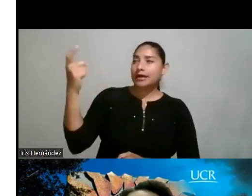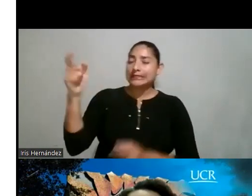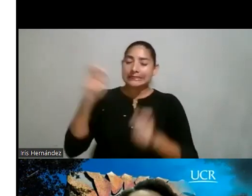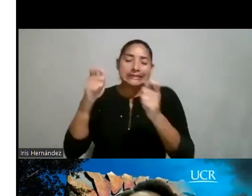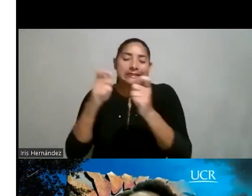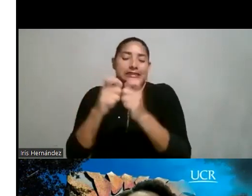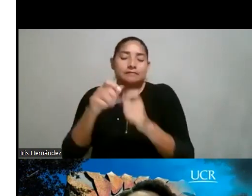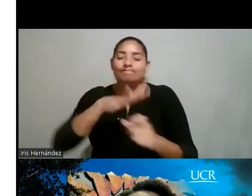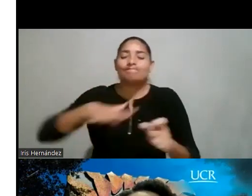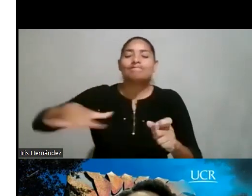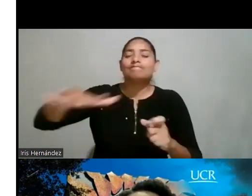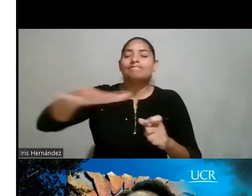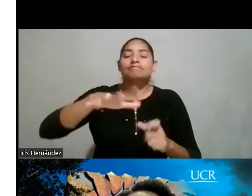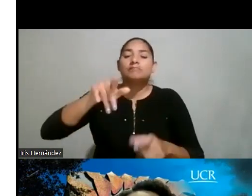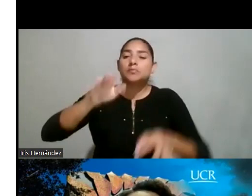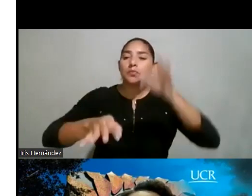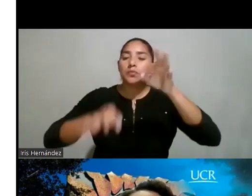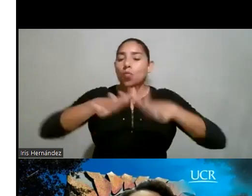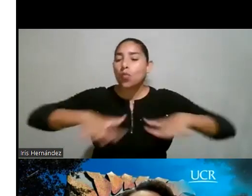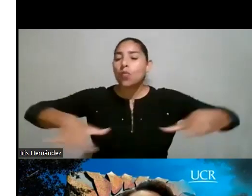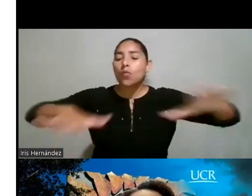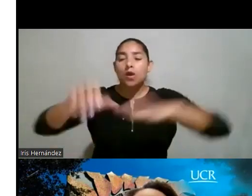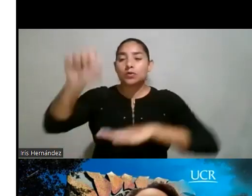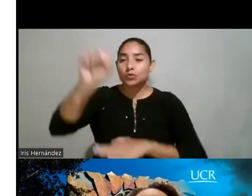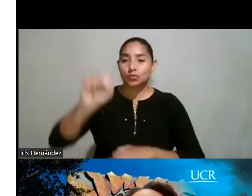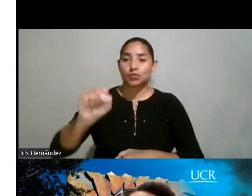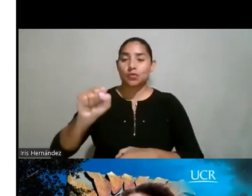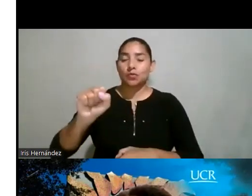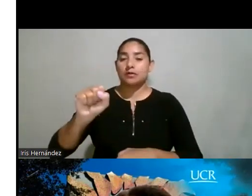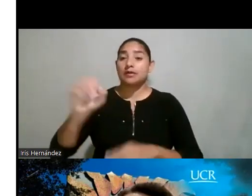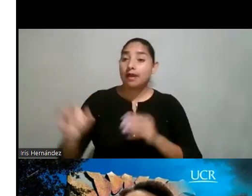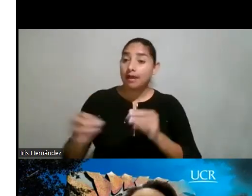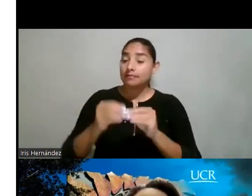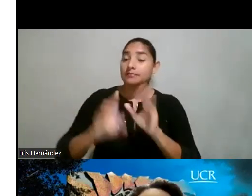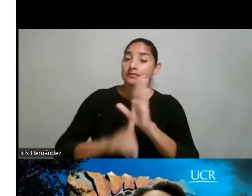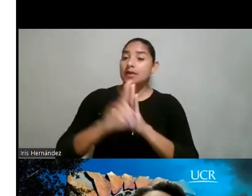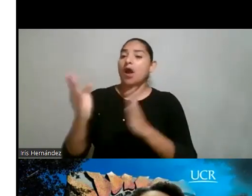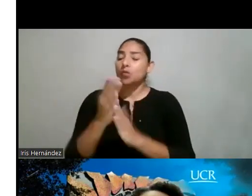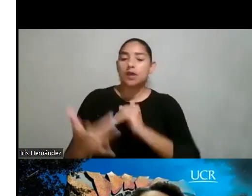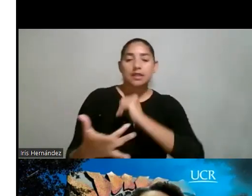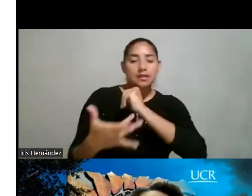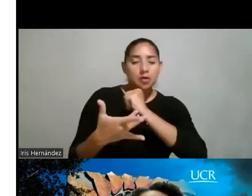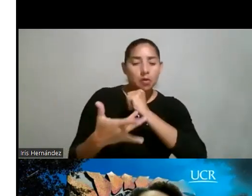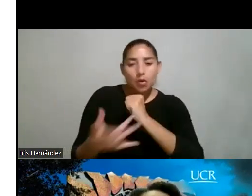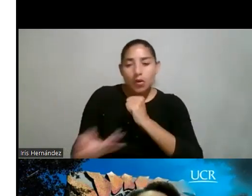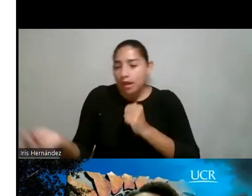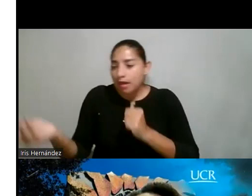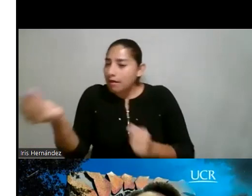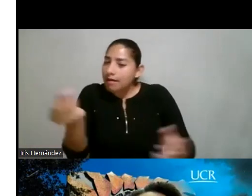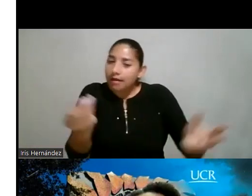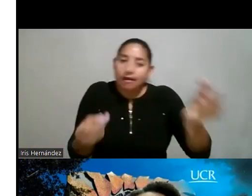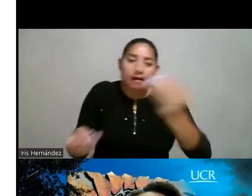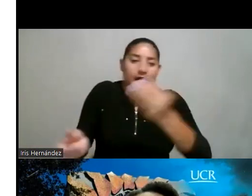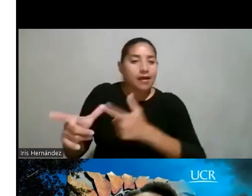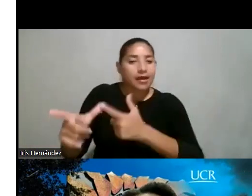ese, justamente en la zona sur, y donde además se desarrolla alguna tecnología. Entonces, bueno,